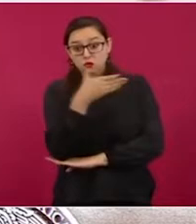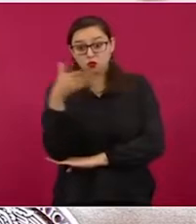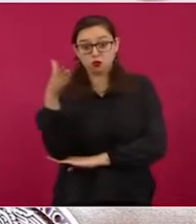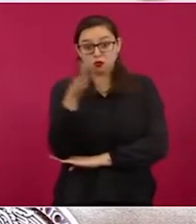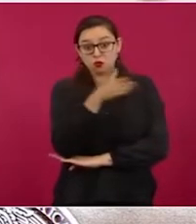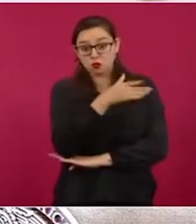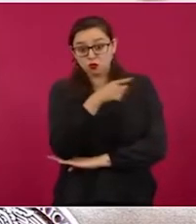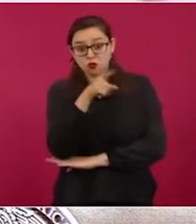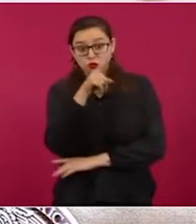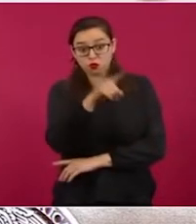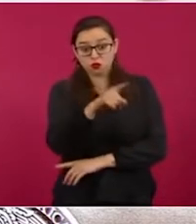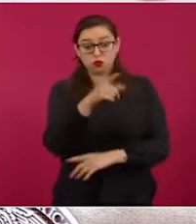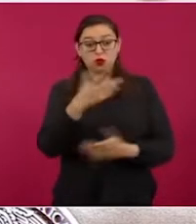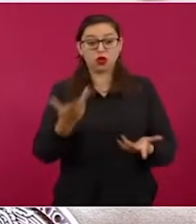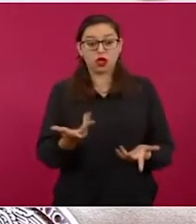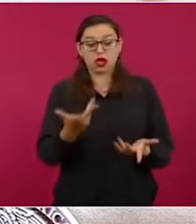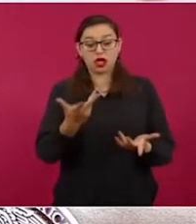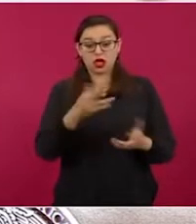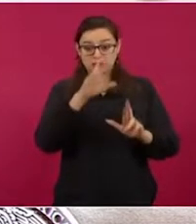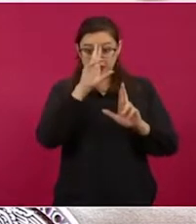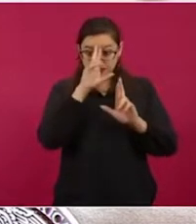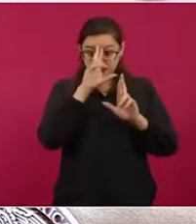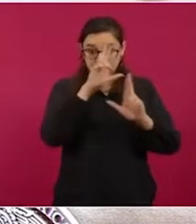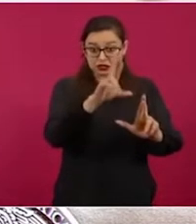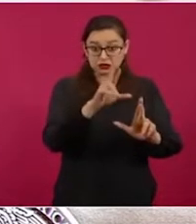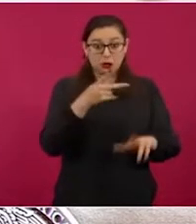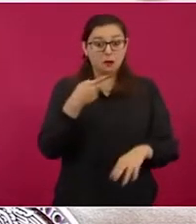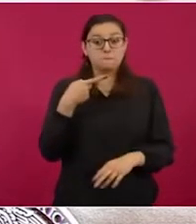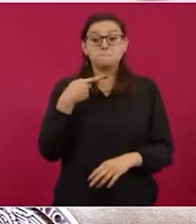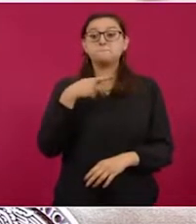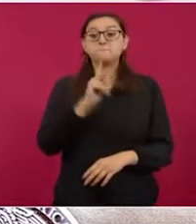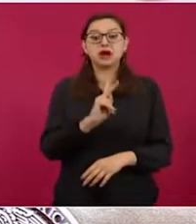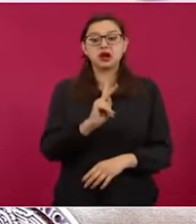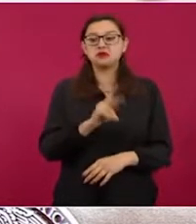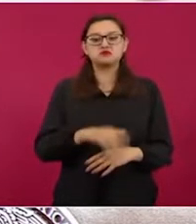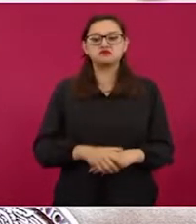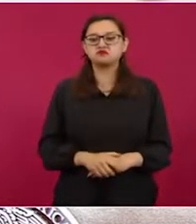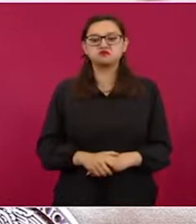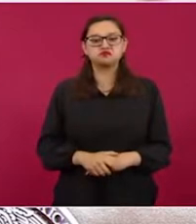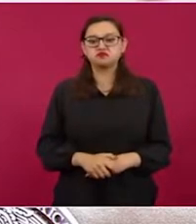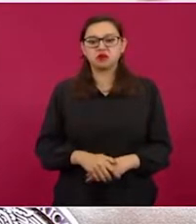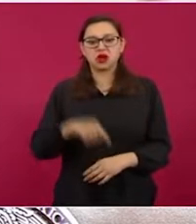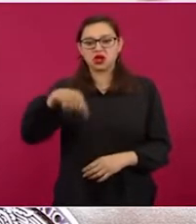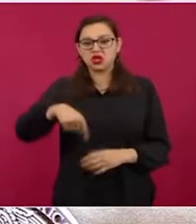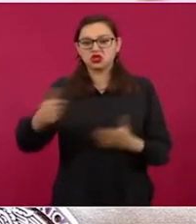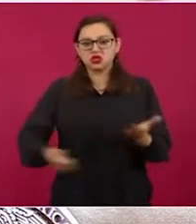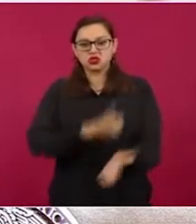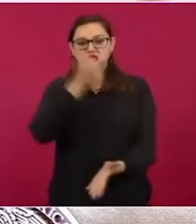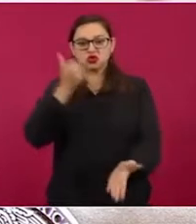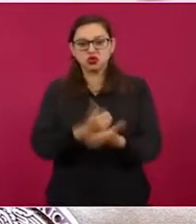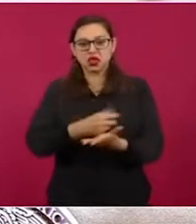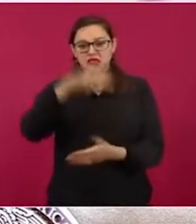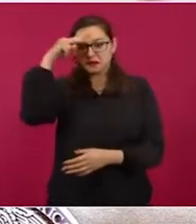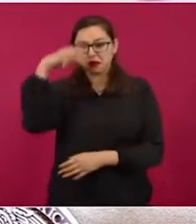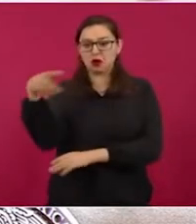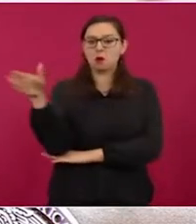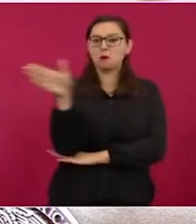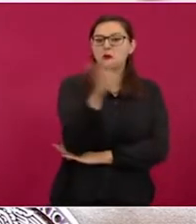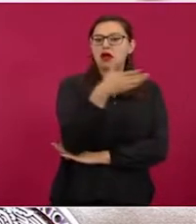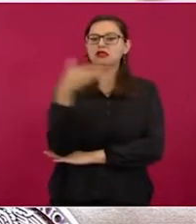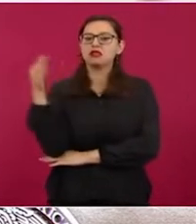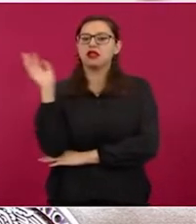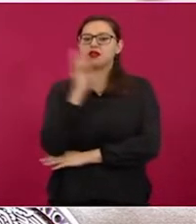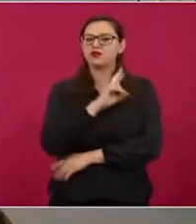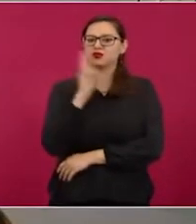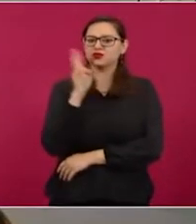tierras mexicanas. No puede ser. La bandera rusa ondea en la Ciudad de México, falso. El